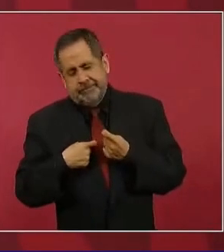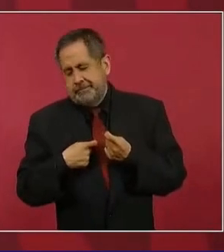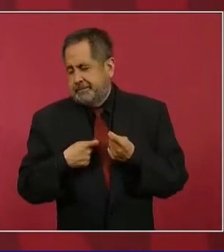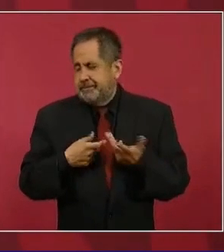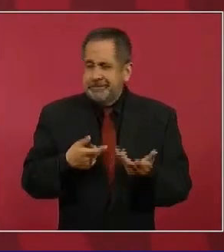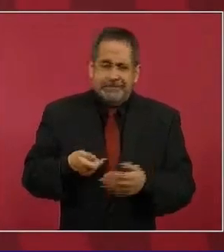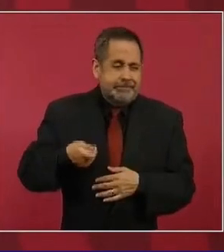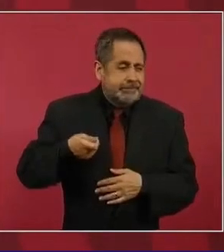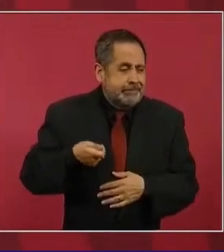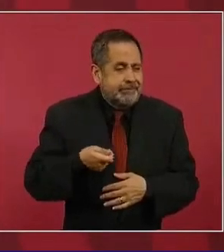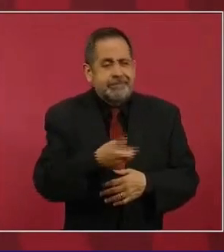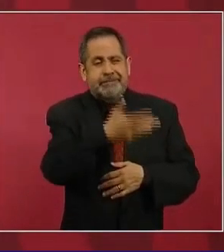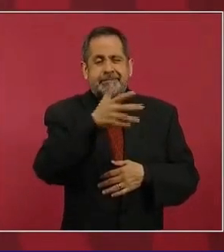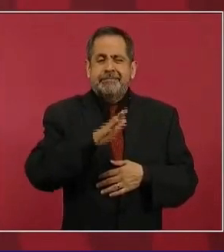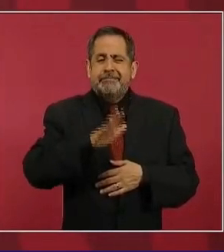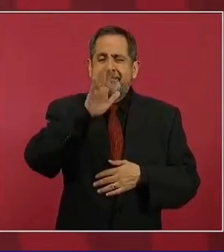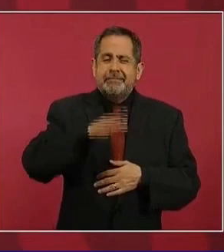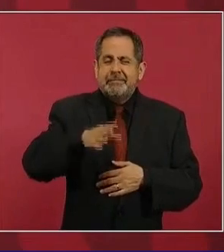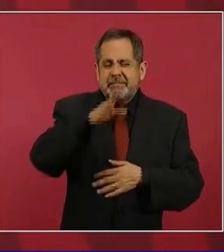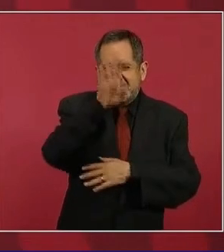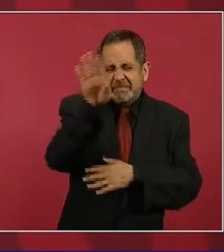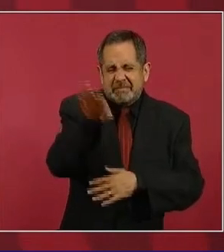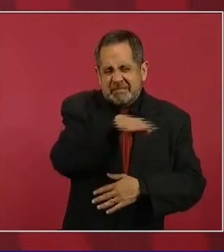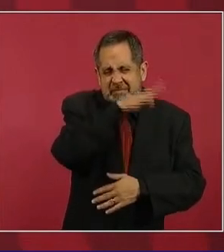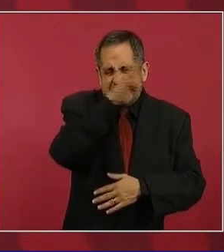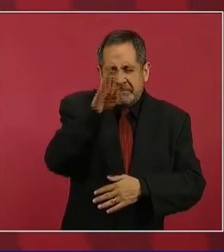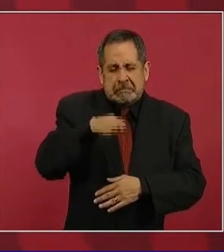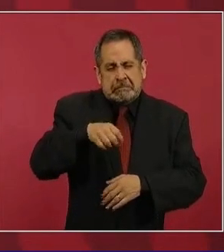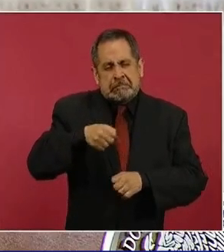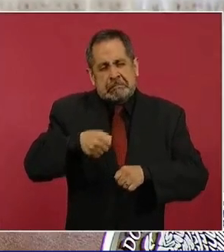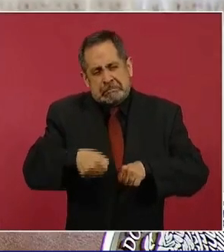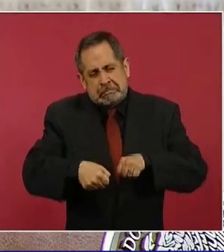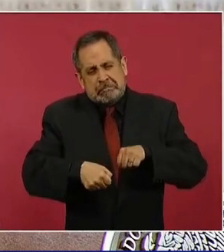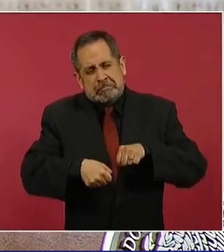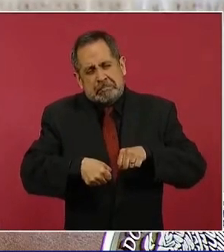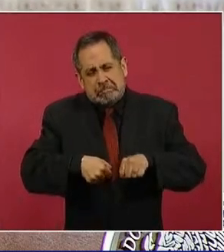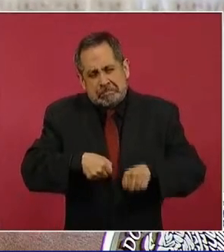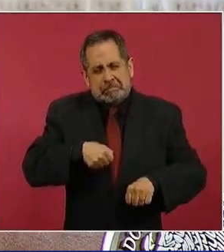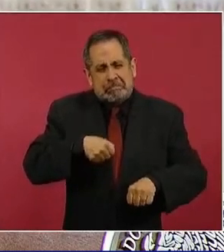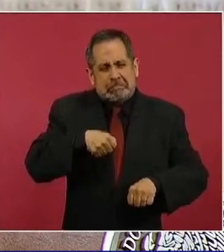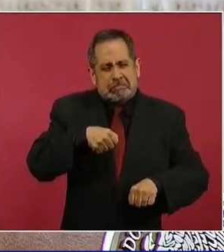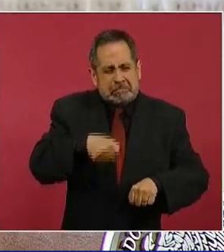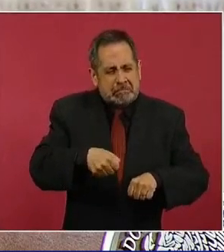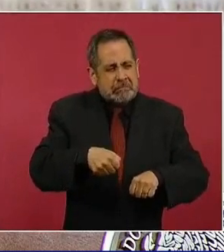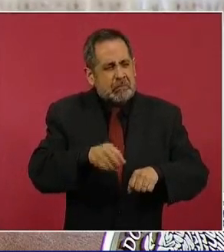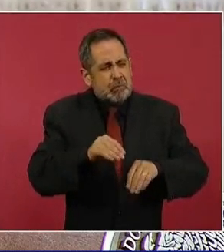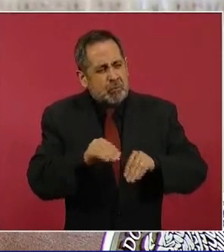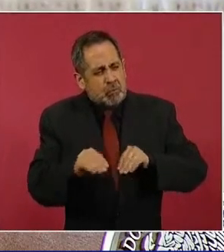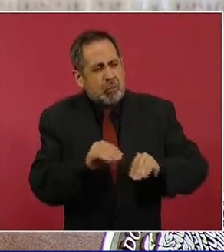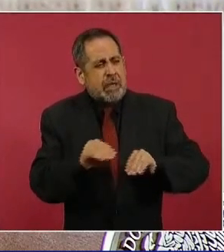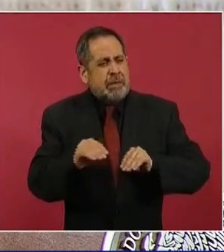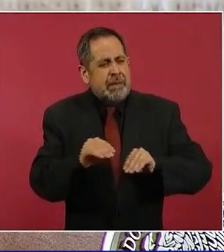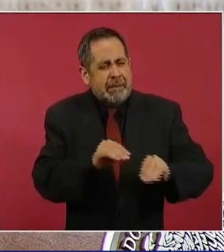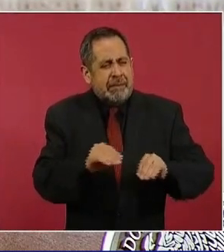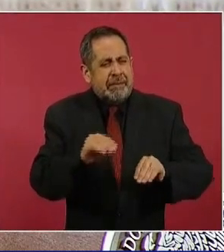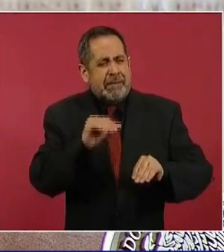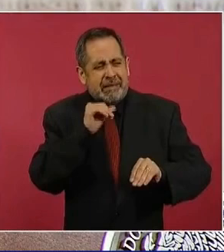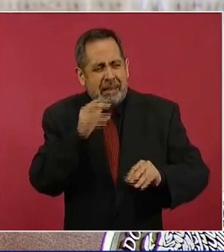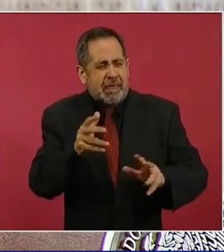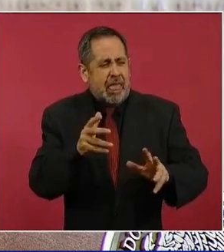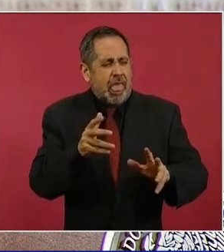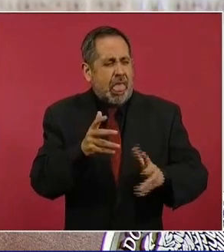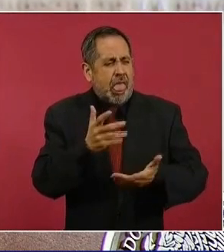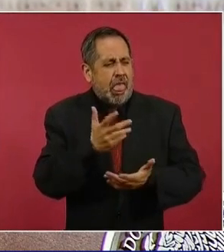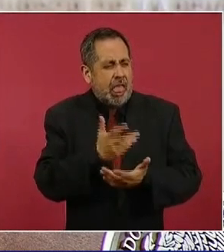reumático, echado, mañoso